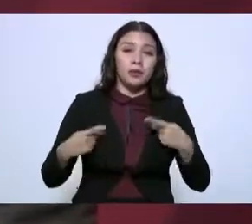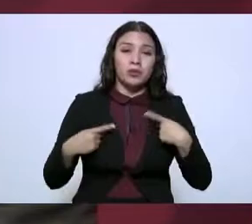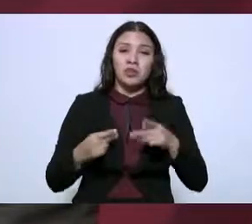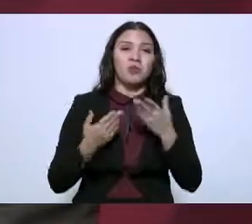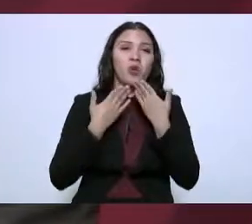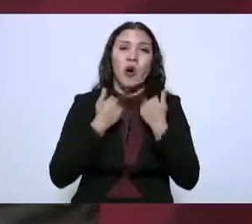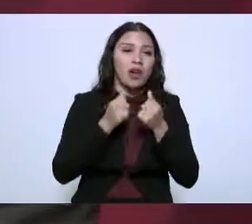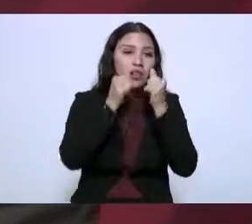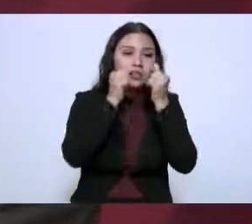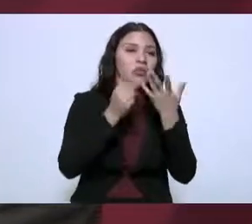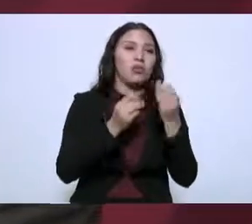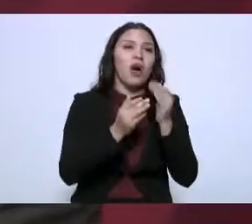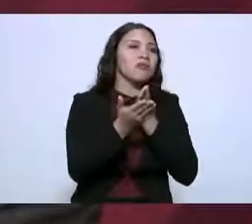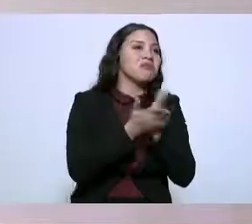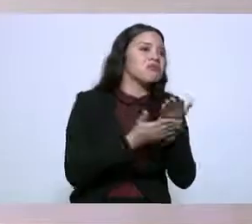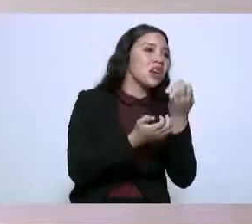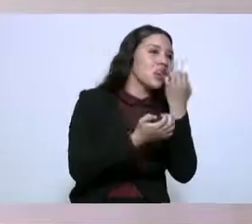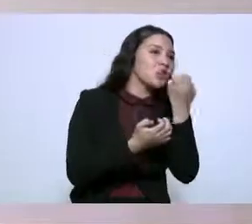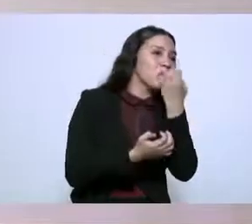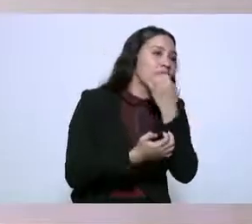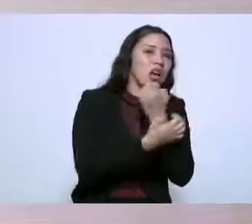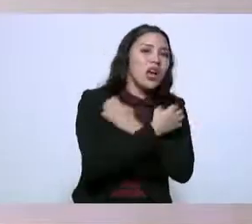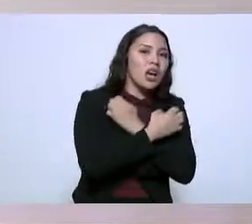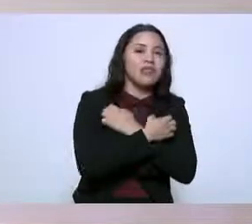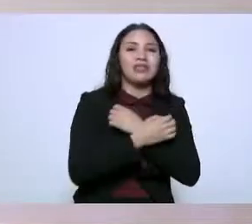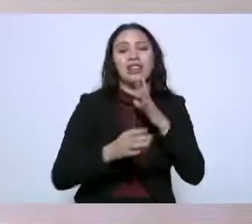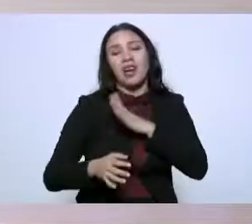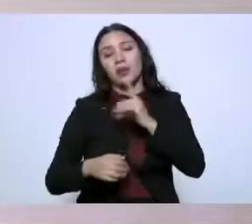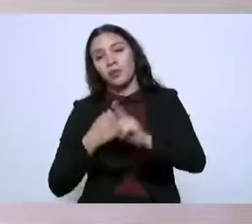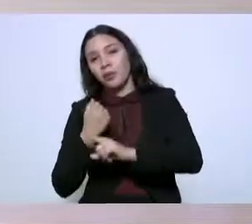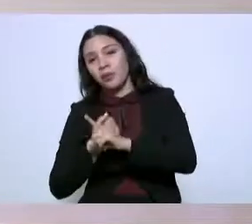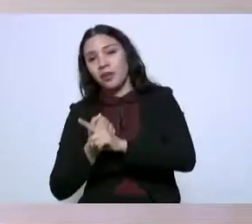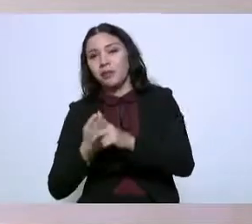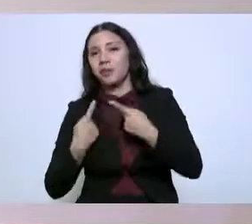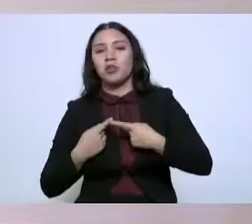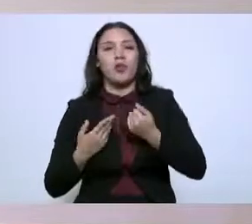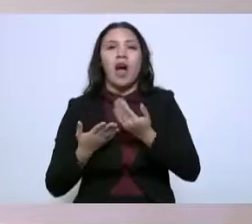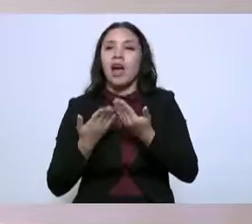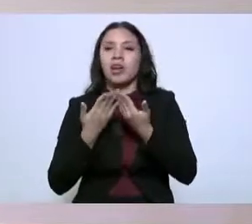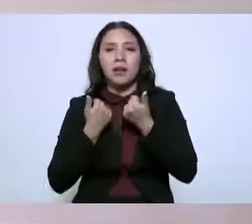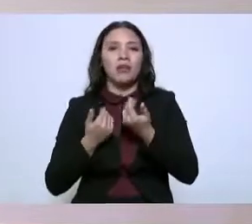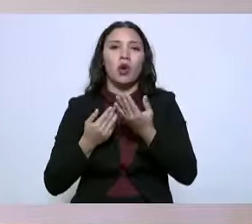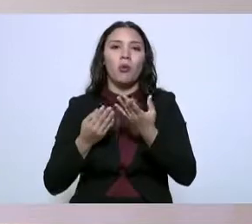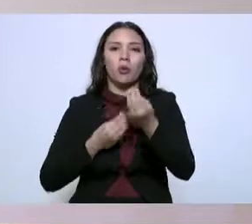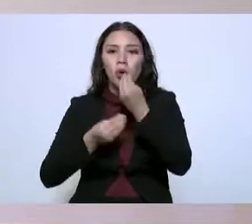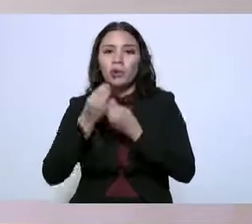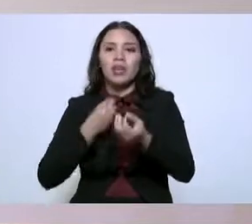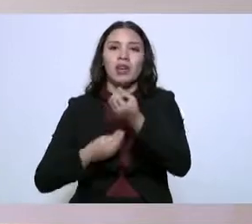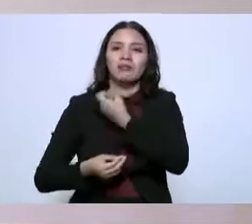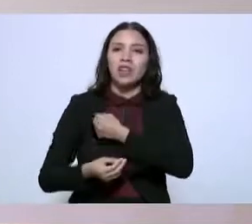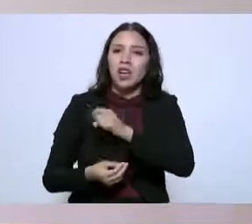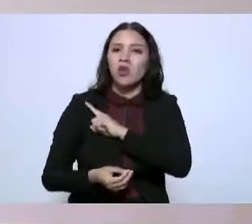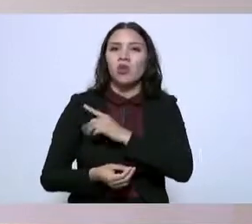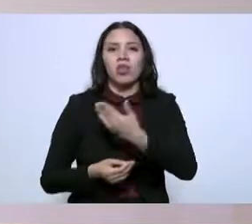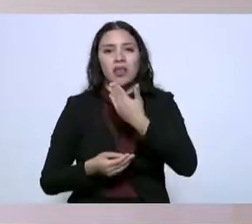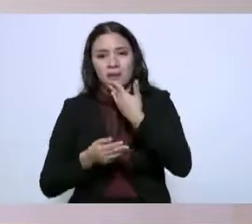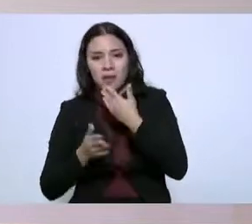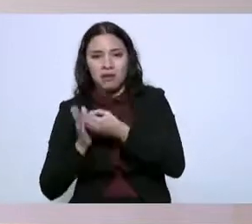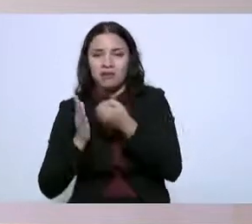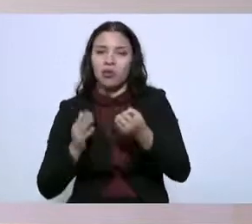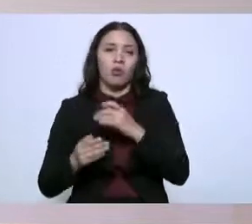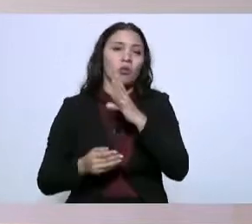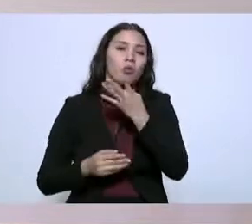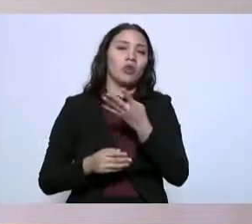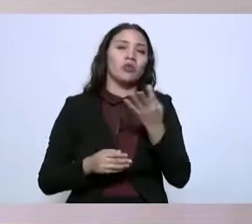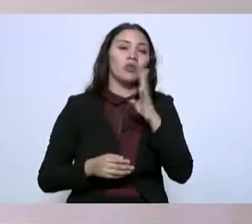rezago educativo, con un problema de población sin acceso a una alimentación nutritiva de cuatrocientos noventa y ocho mil